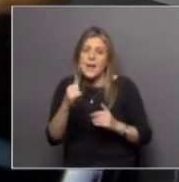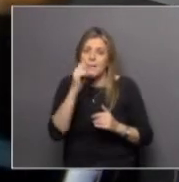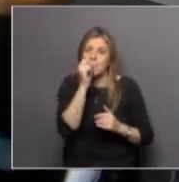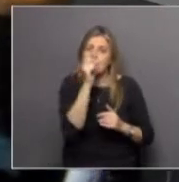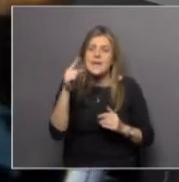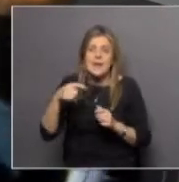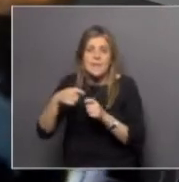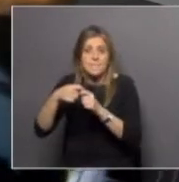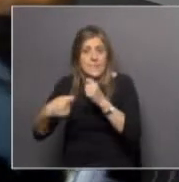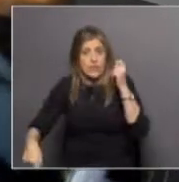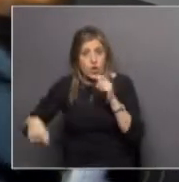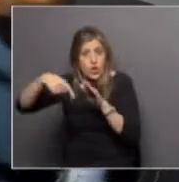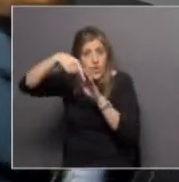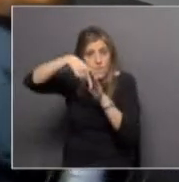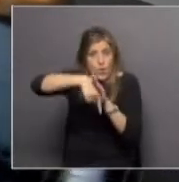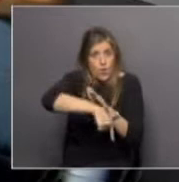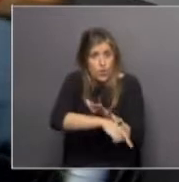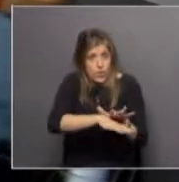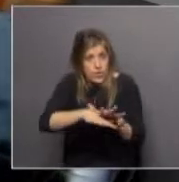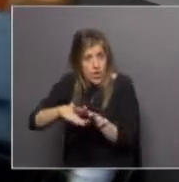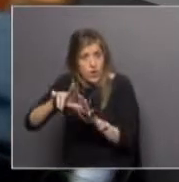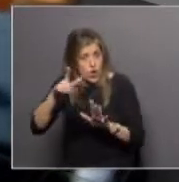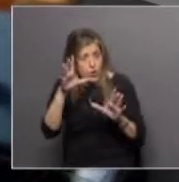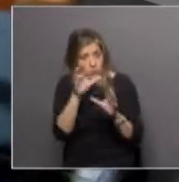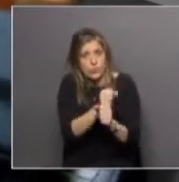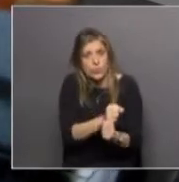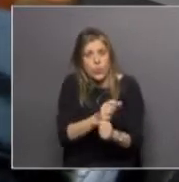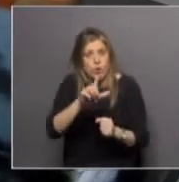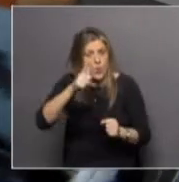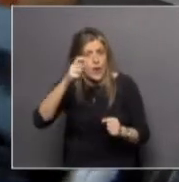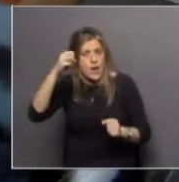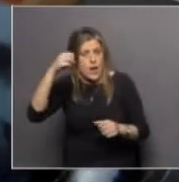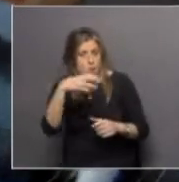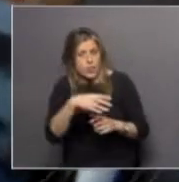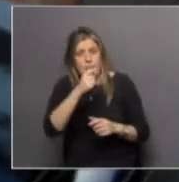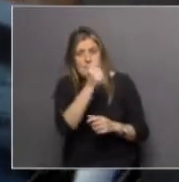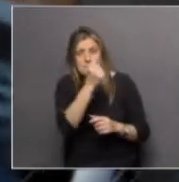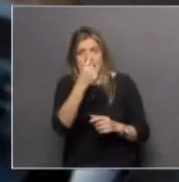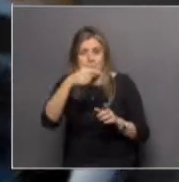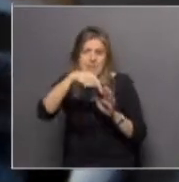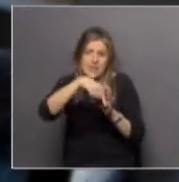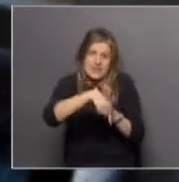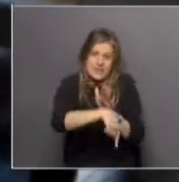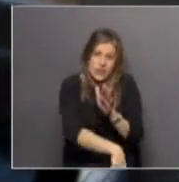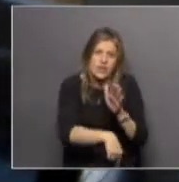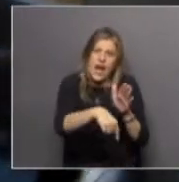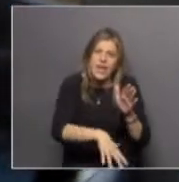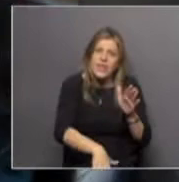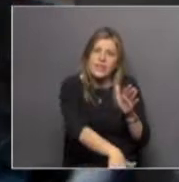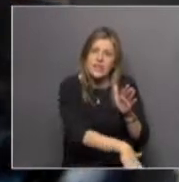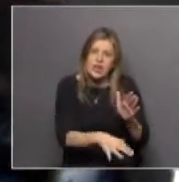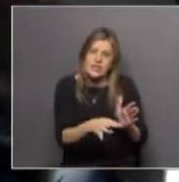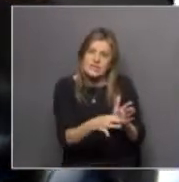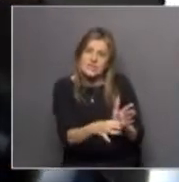metros de profundidad, no llega a la luz. Entonces, estos sistemas se sustentan mediante la